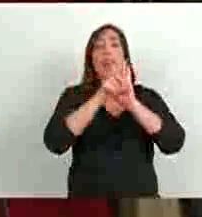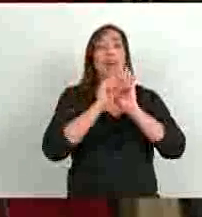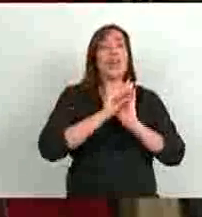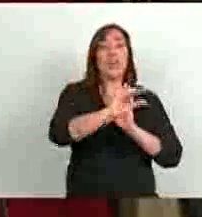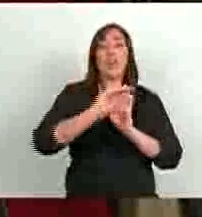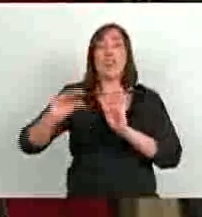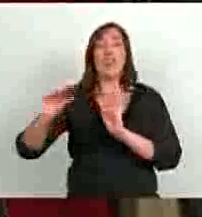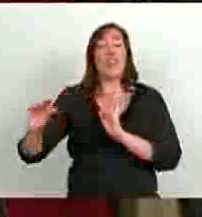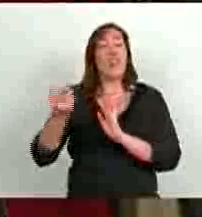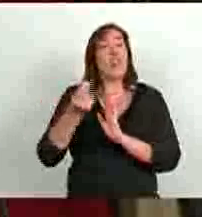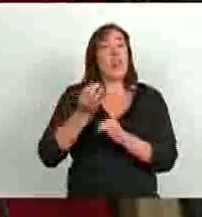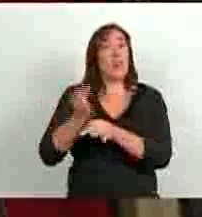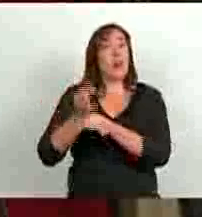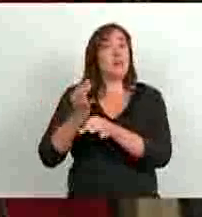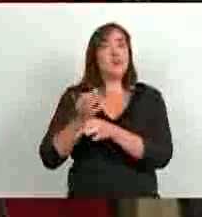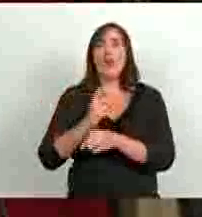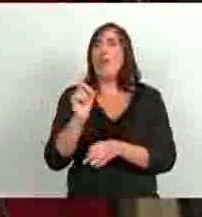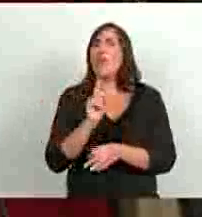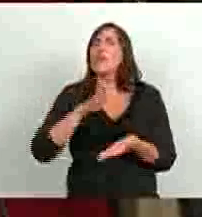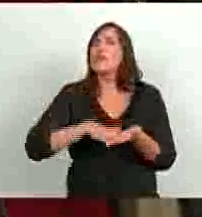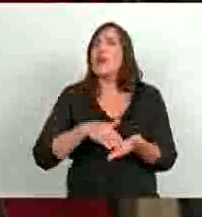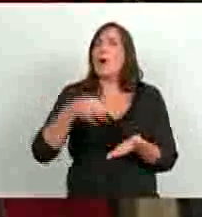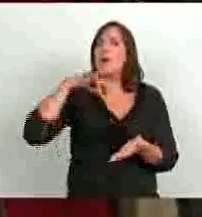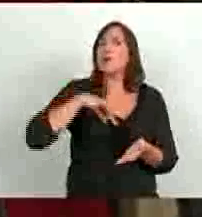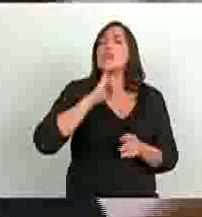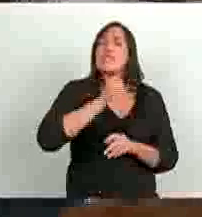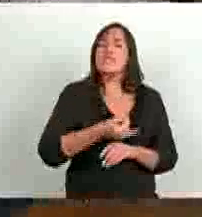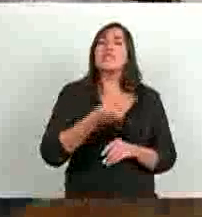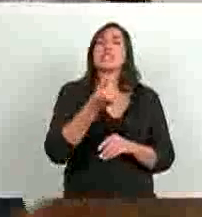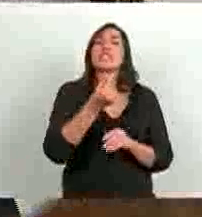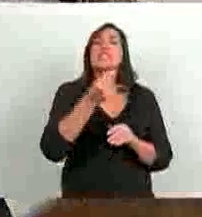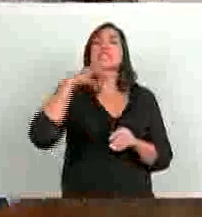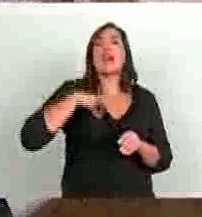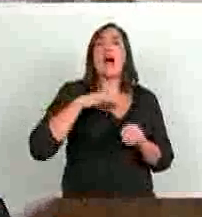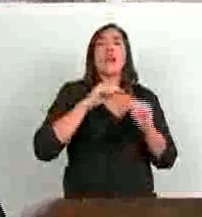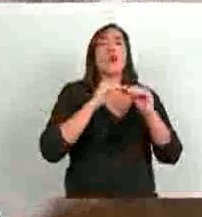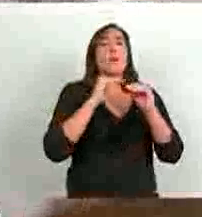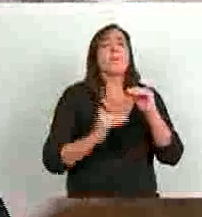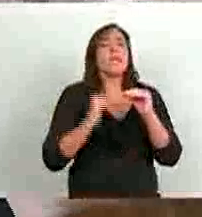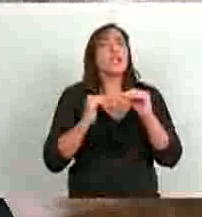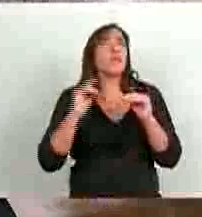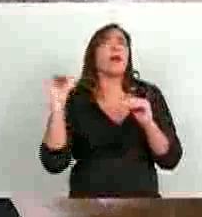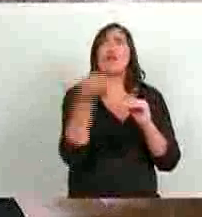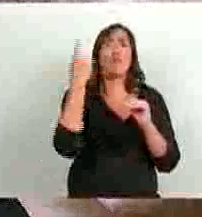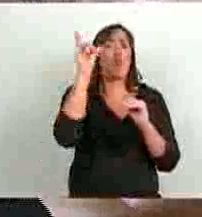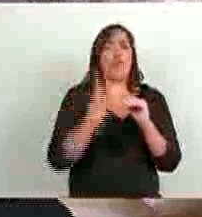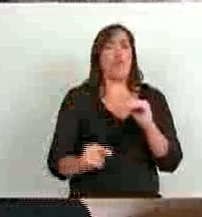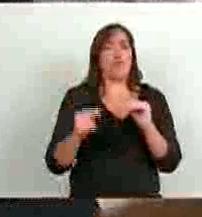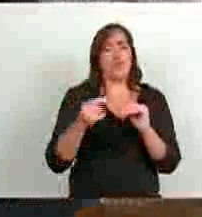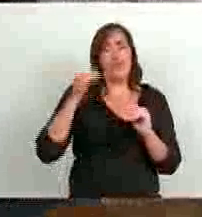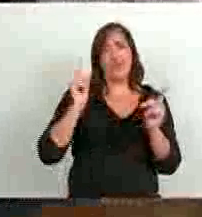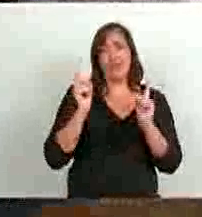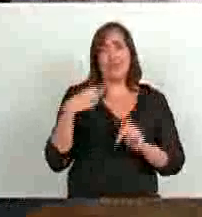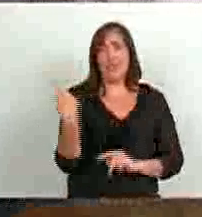no fija salario, fija salario testigo mínimo para todos los docentes, por una razón muy sencilla,